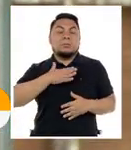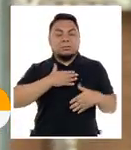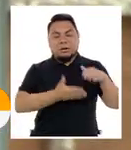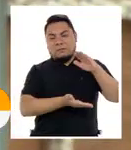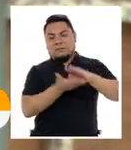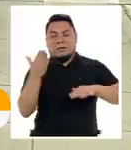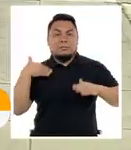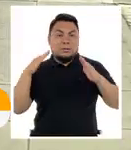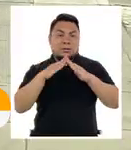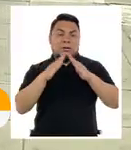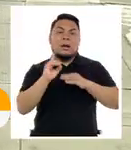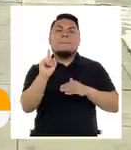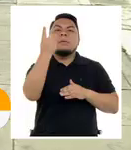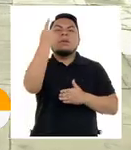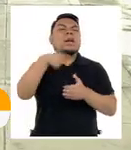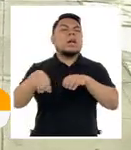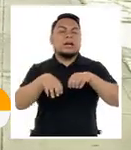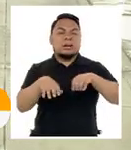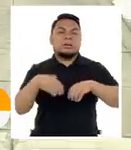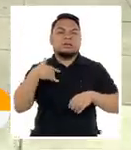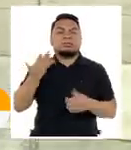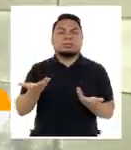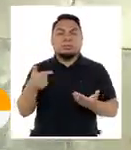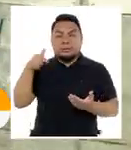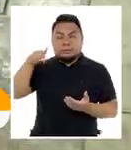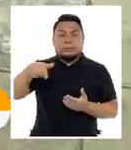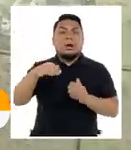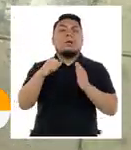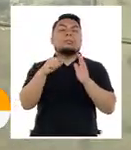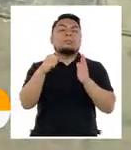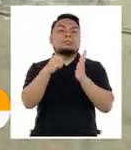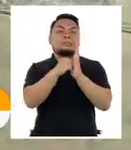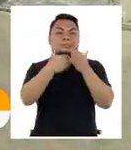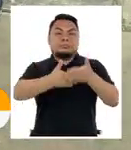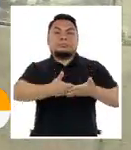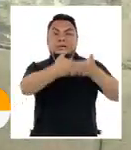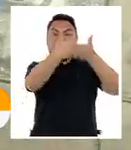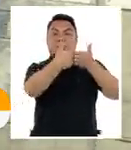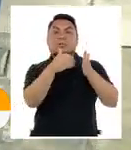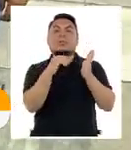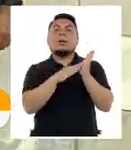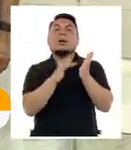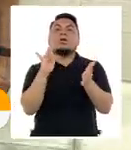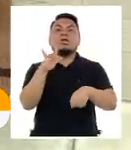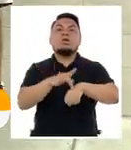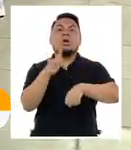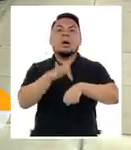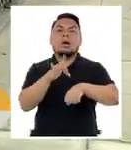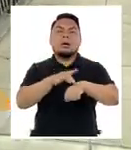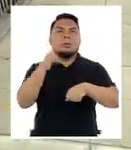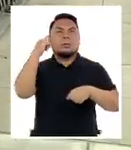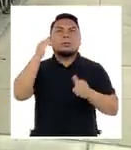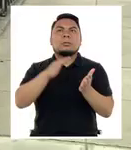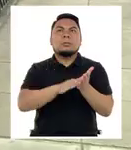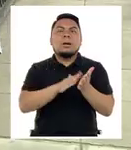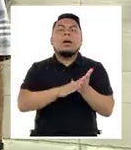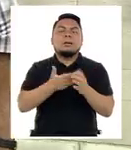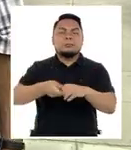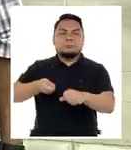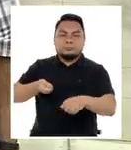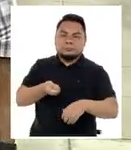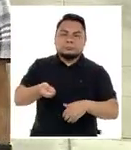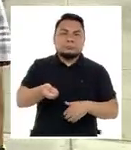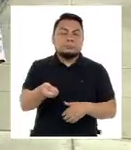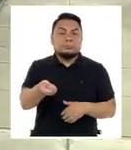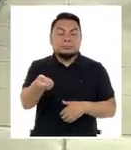Yo salgo de mi casa y lo primero que hago es tocar esta, bueno, esta es una puerta, digamos la pared como referencia, y comienzo a caminar,